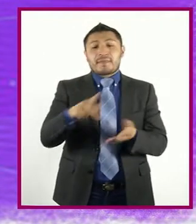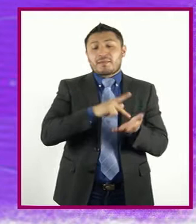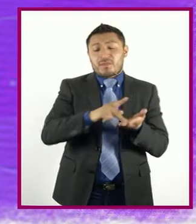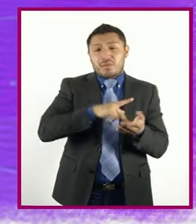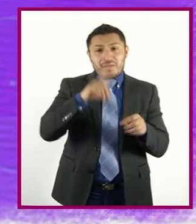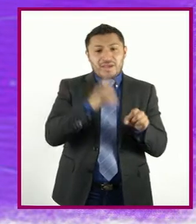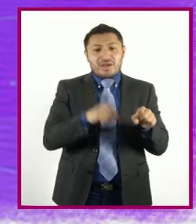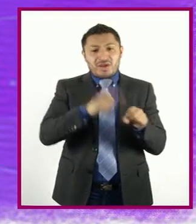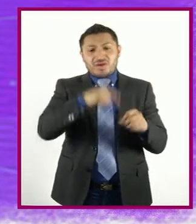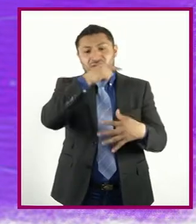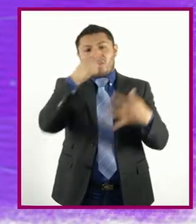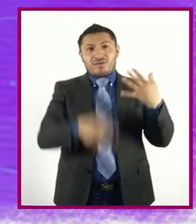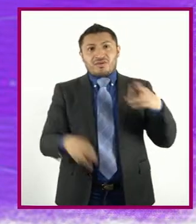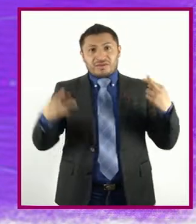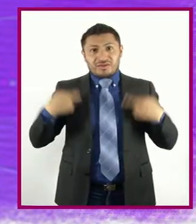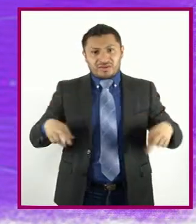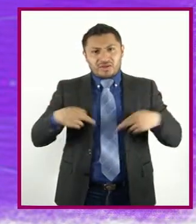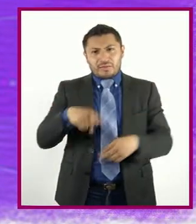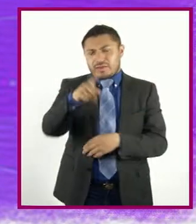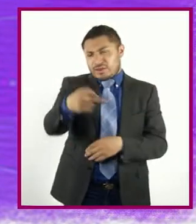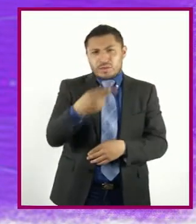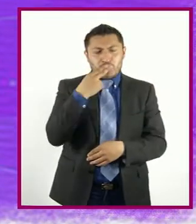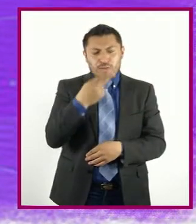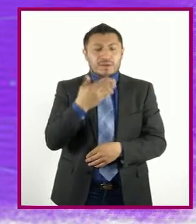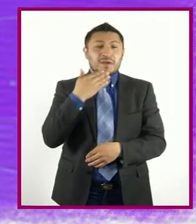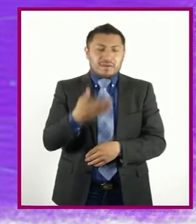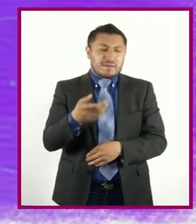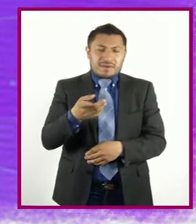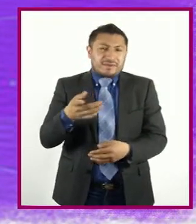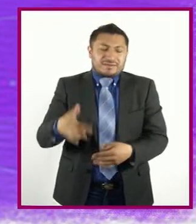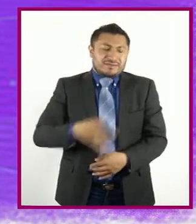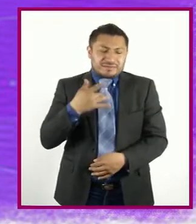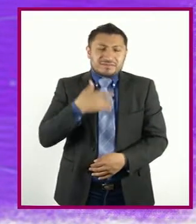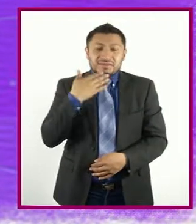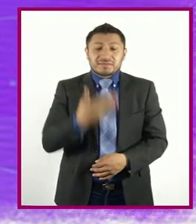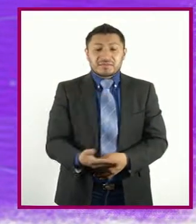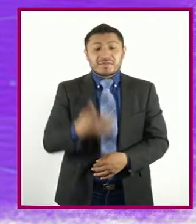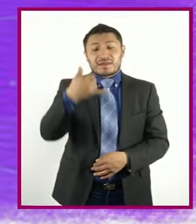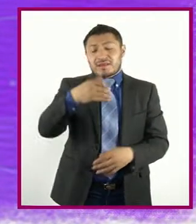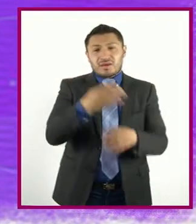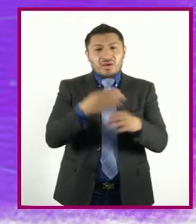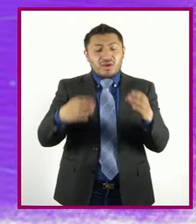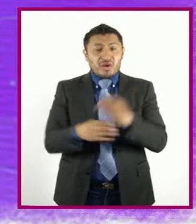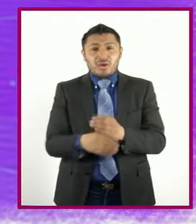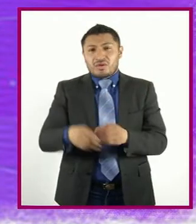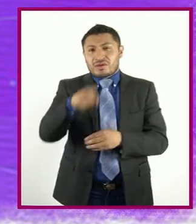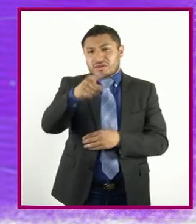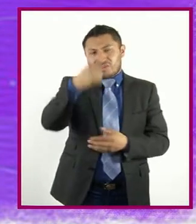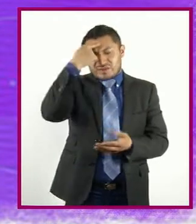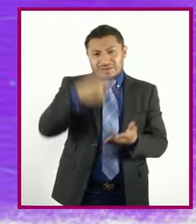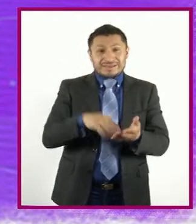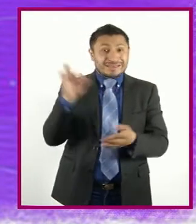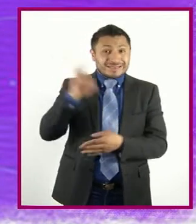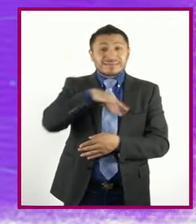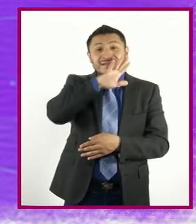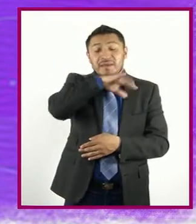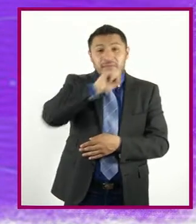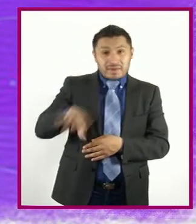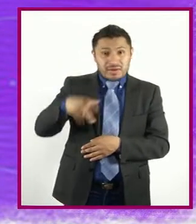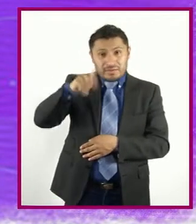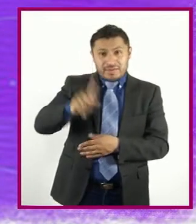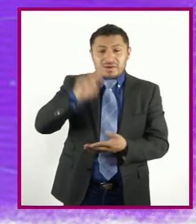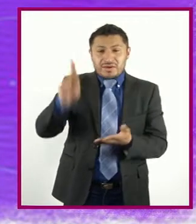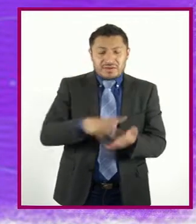ores Ropa que utilices En tu comunidad Y objetos Que consideremos basura Pero que se puedan reutil